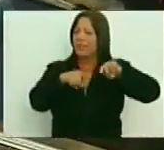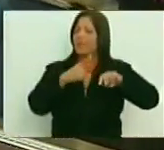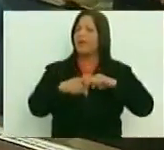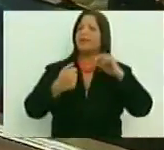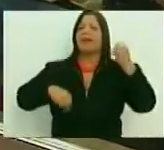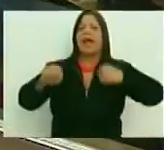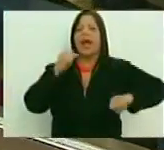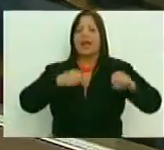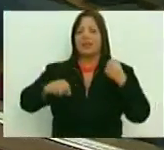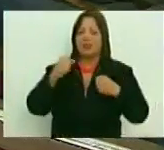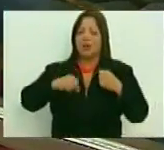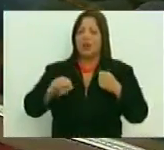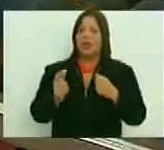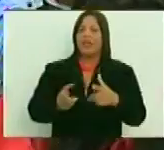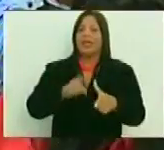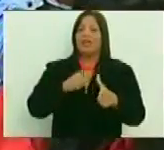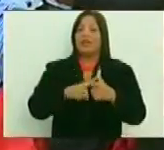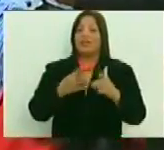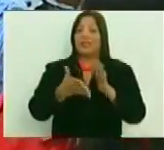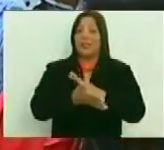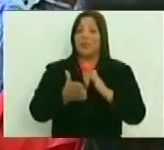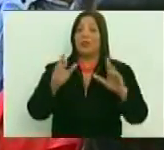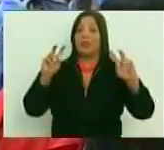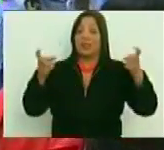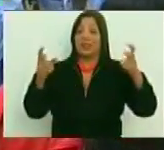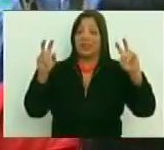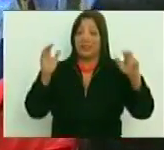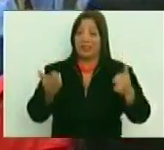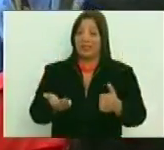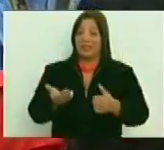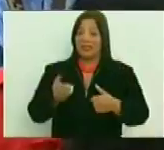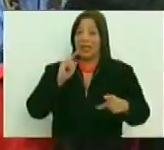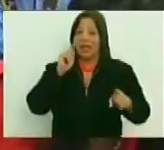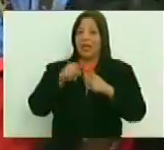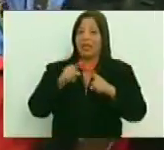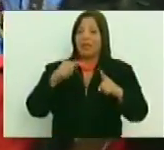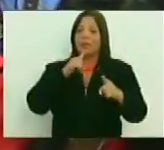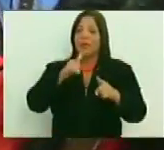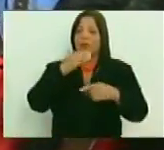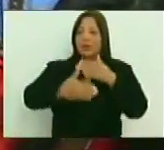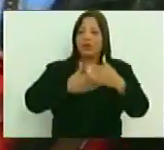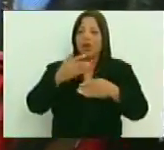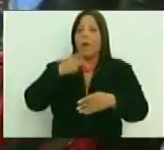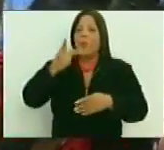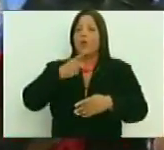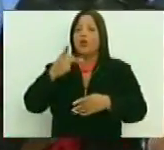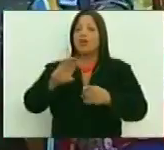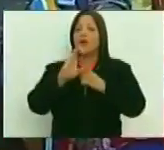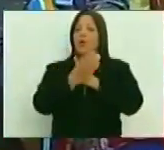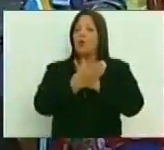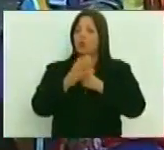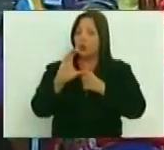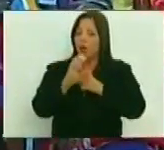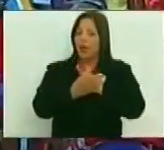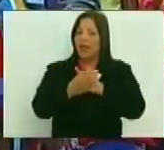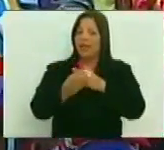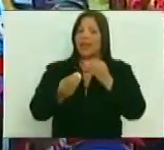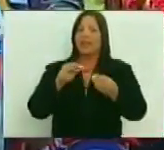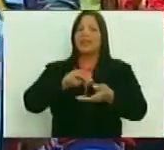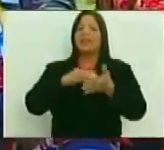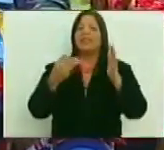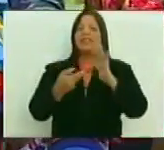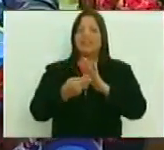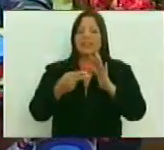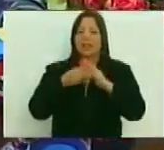acciones, entre las cuales se puede destacar el propiciar el desarrollo de políticas culturales que fomentan